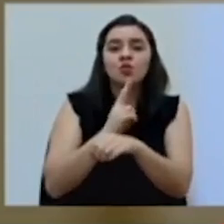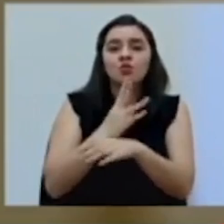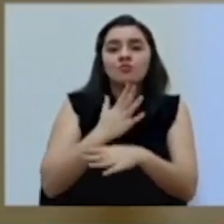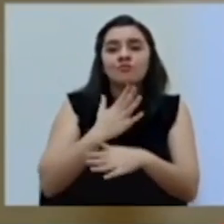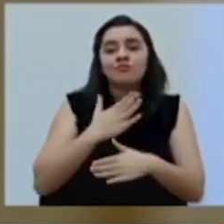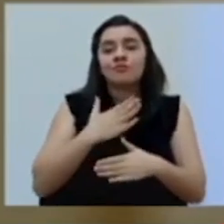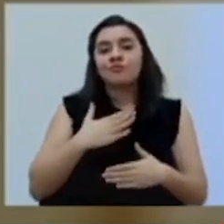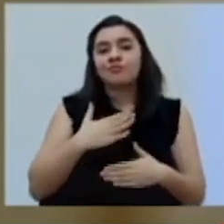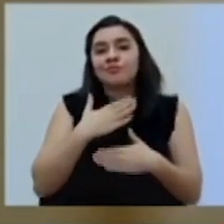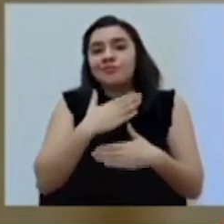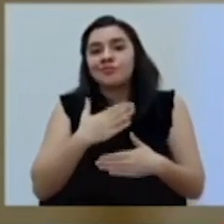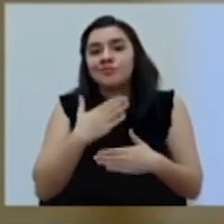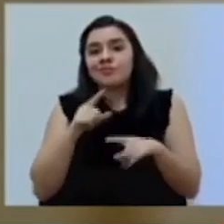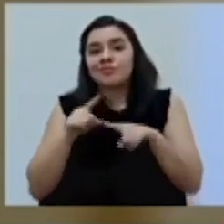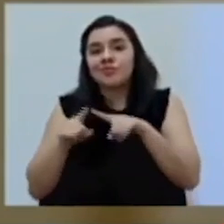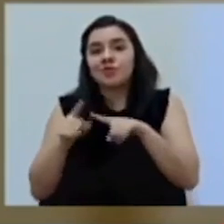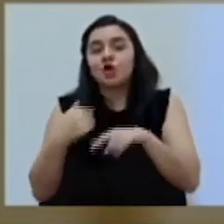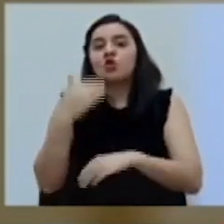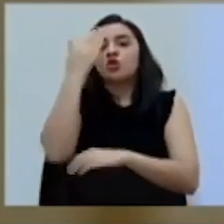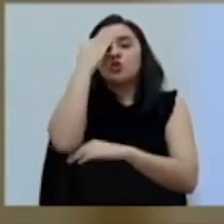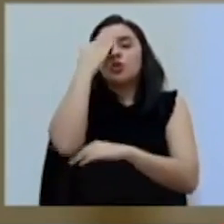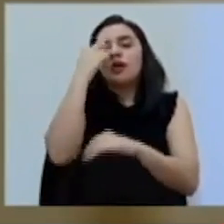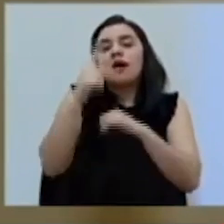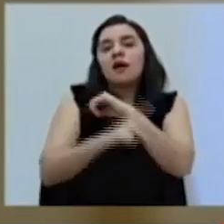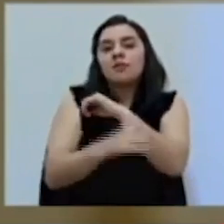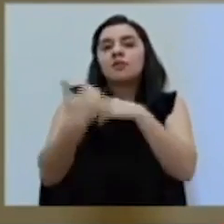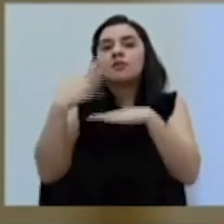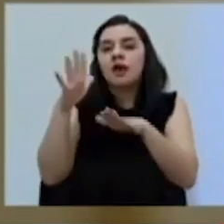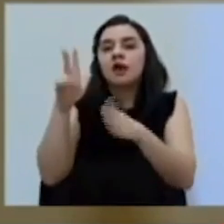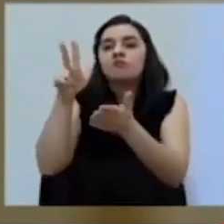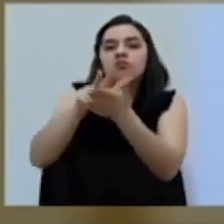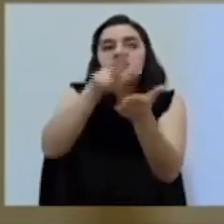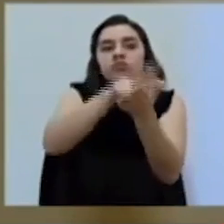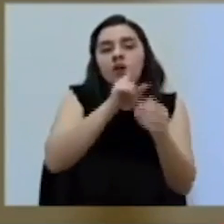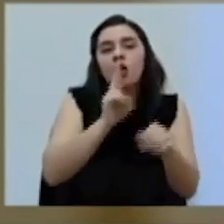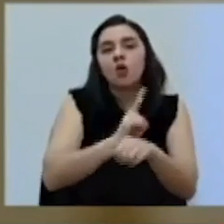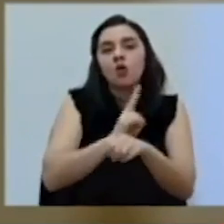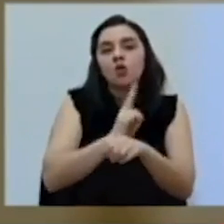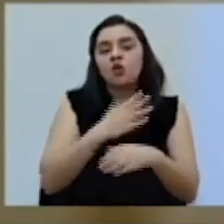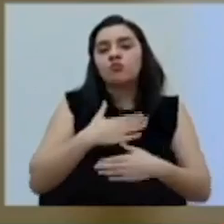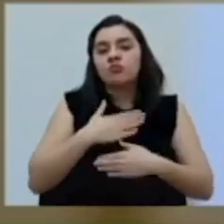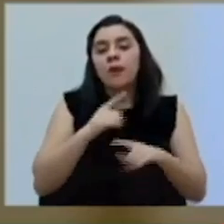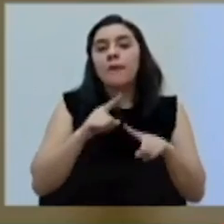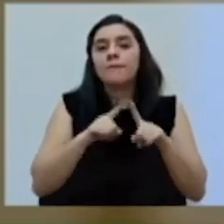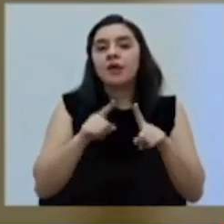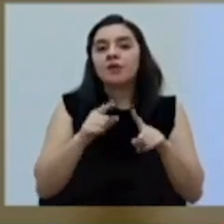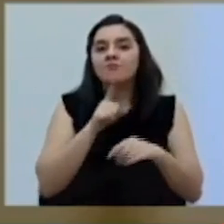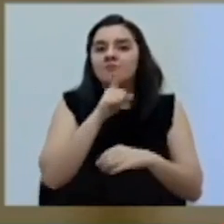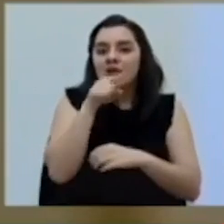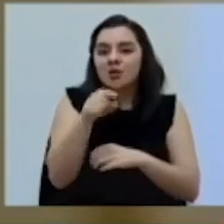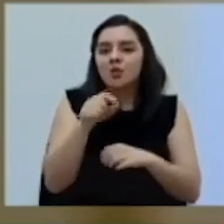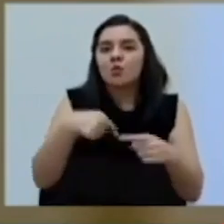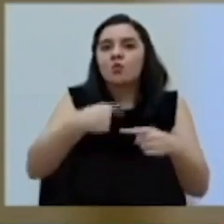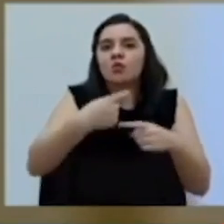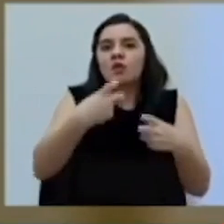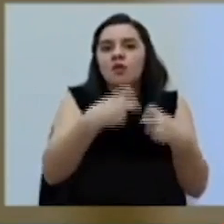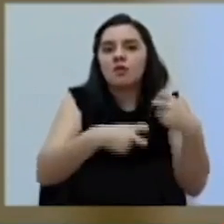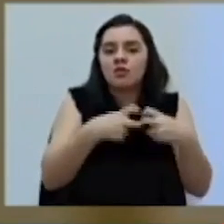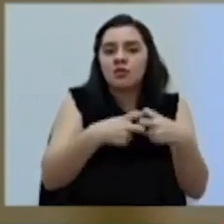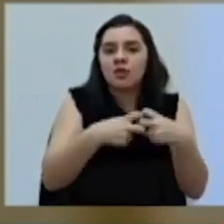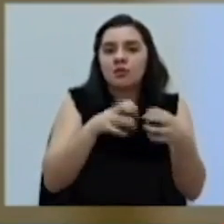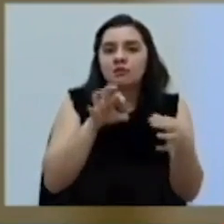difundido. Yo sé que hay países en que sí se ha probado el uso recreativo. En realidad, eso puede provocar mucho problema asociado